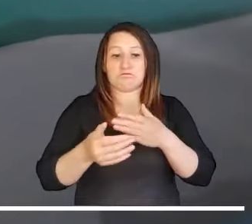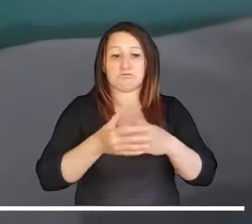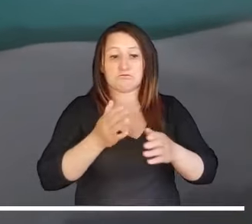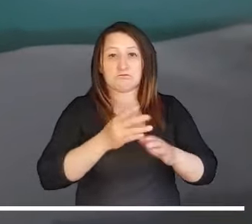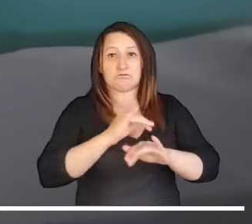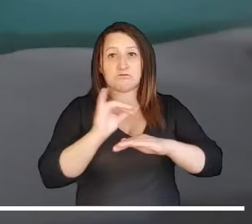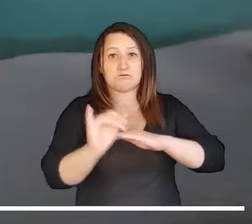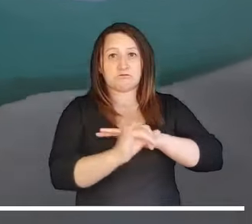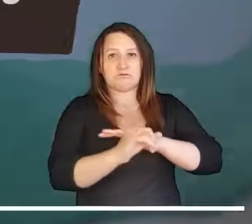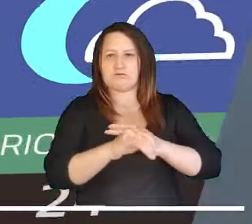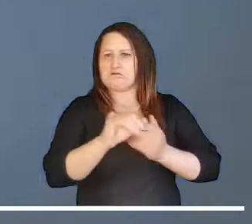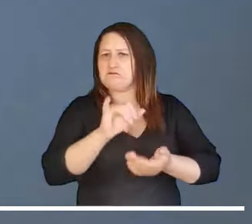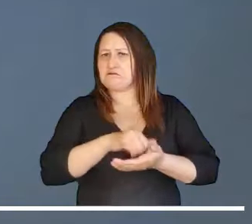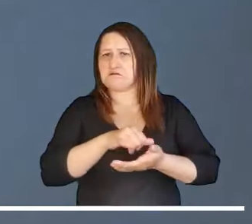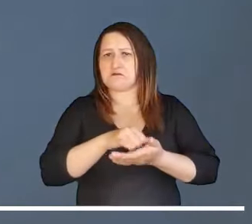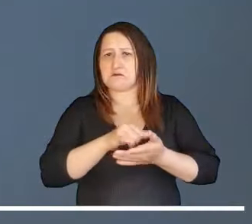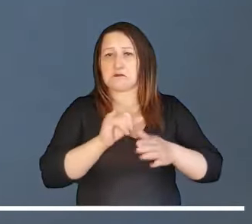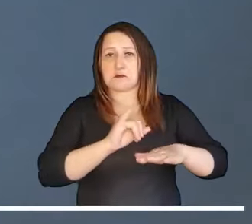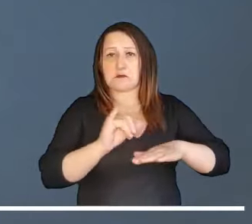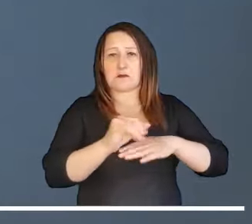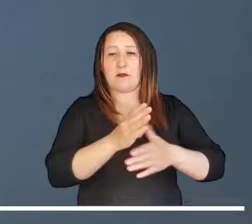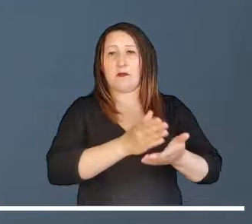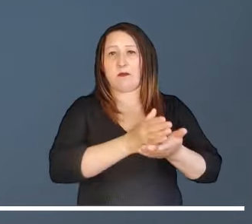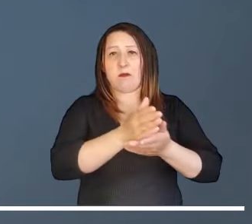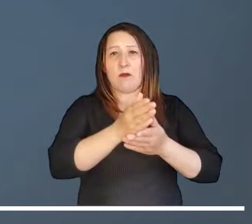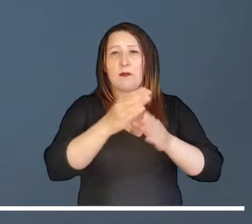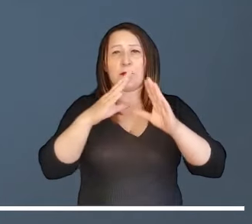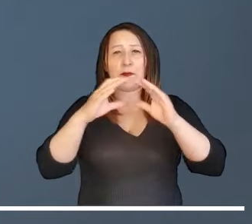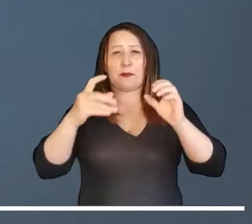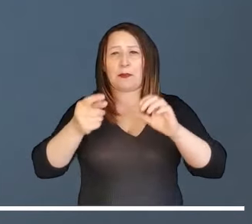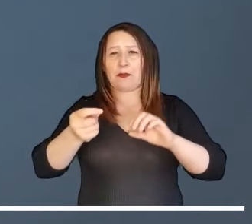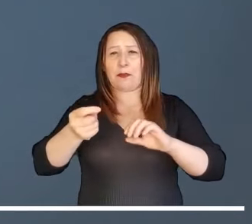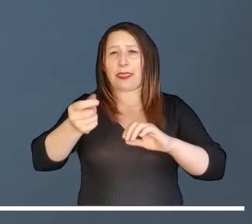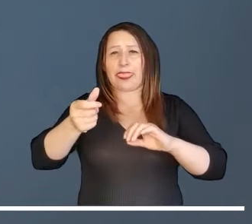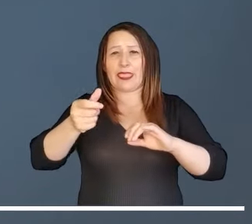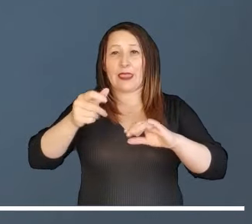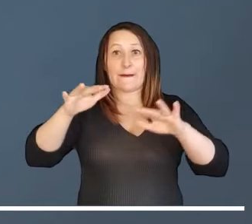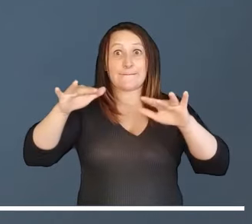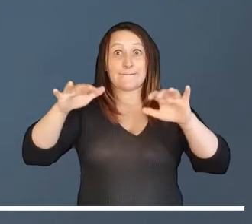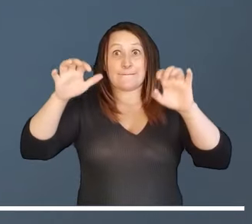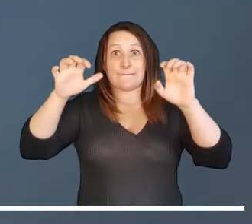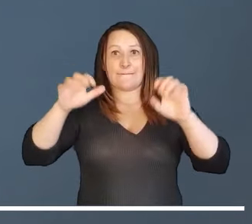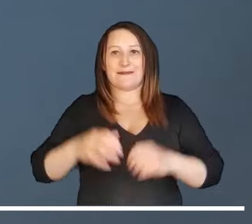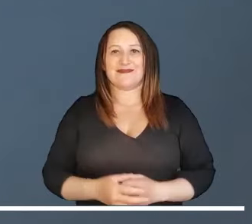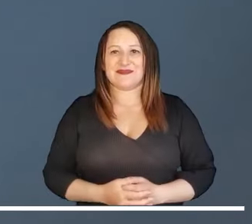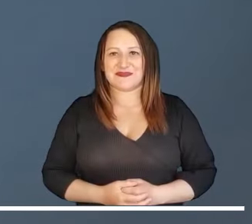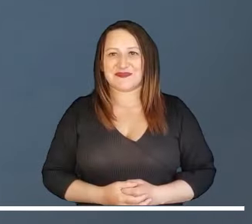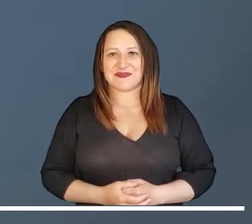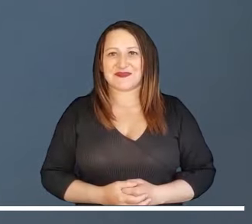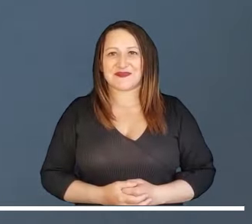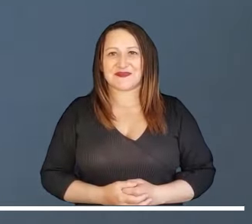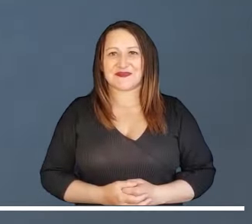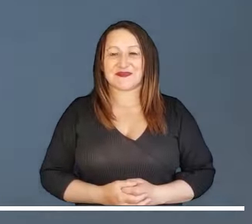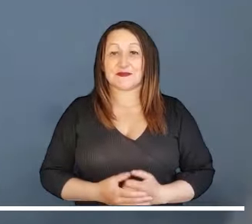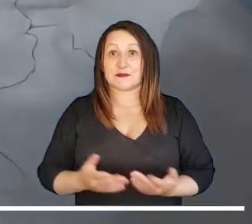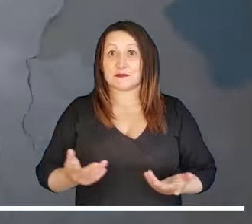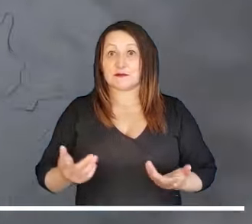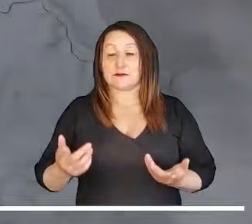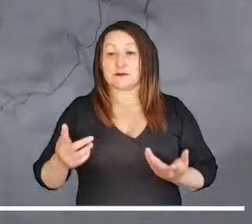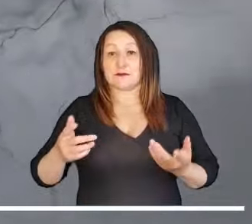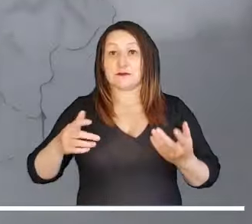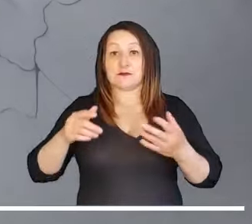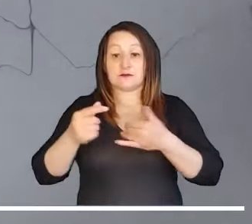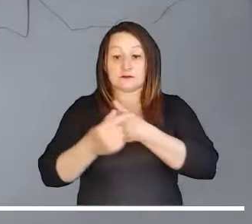pronostica en el archipiélago, donde el tiempo seco y la poca nubosidad seguirán siendo los protagonistas de la jornada. En el